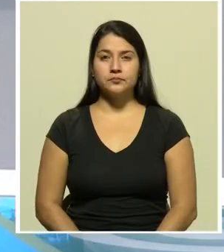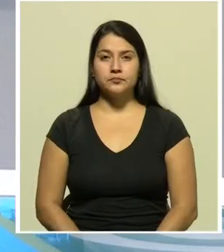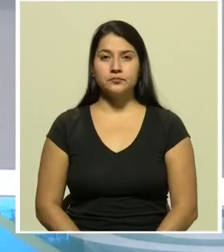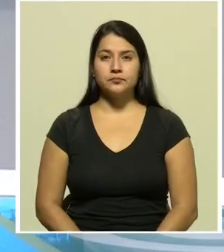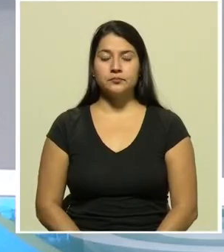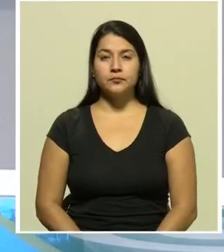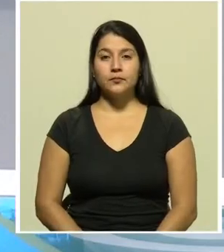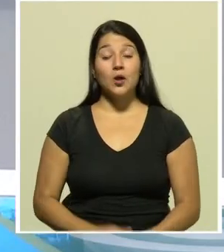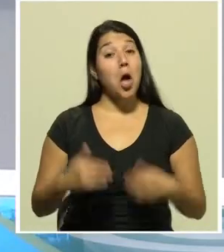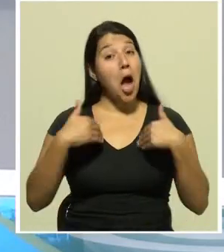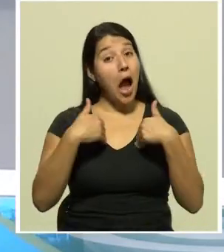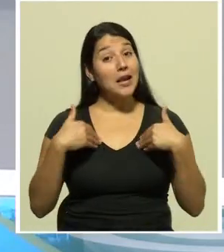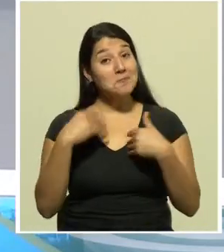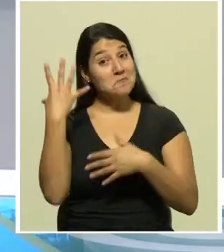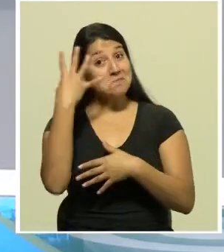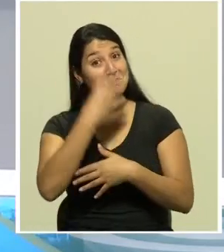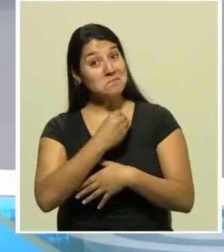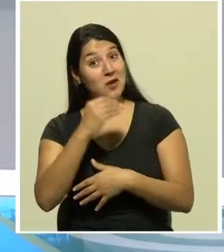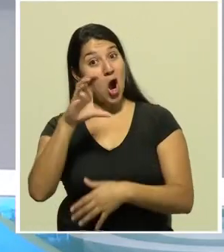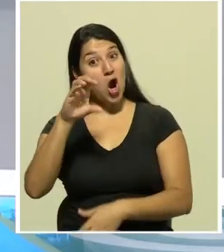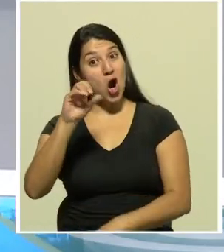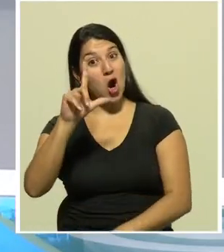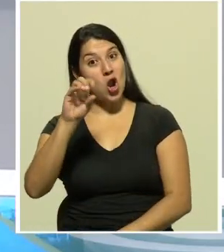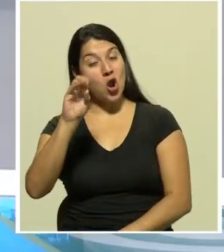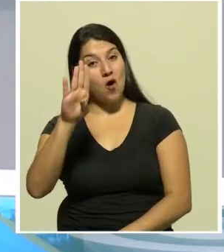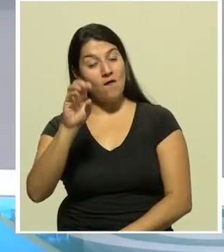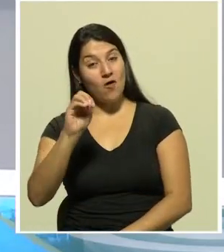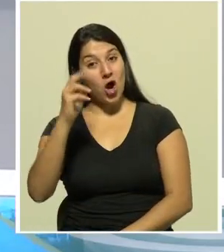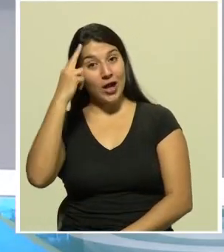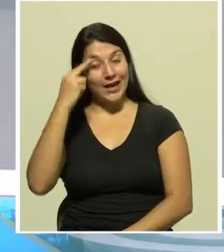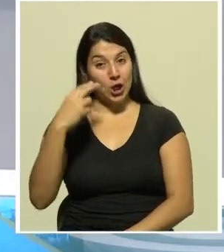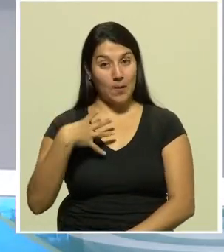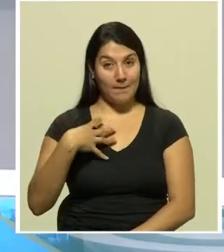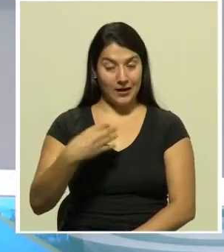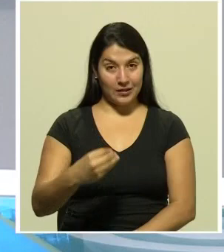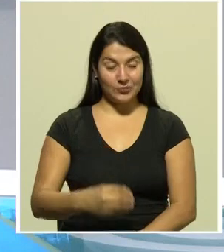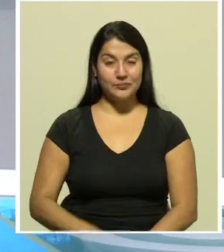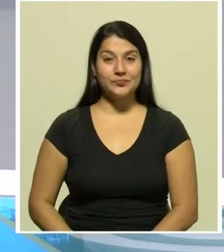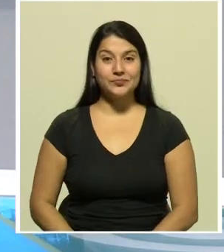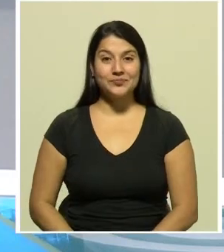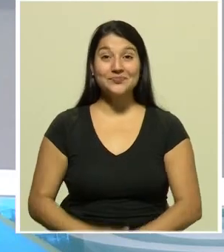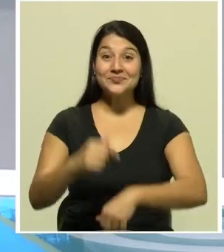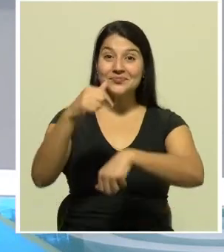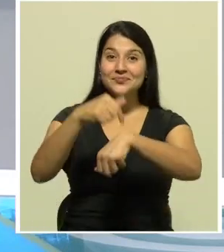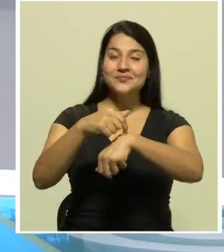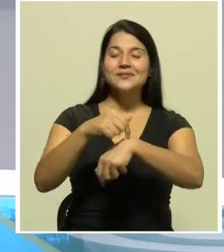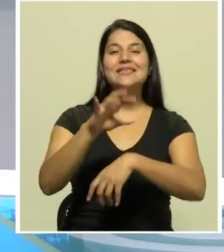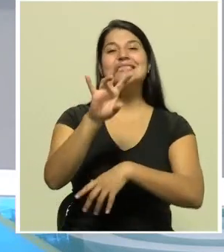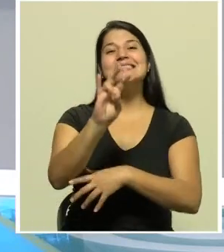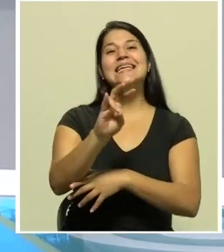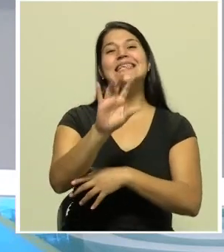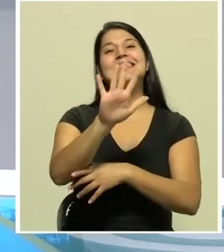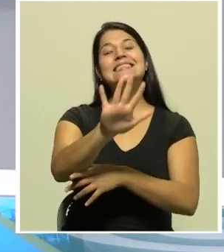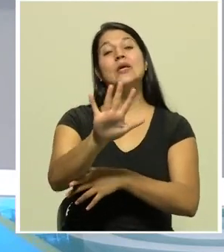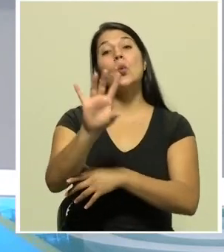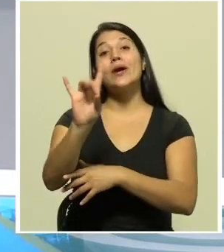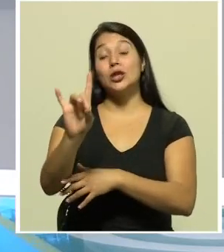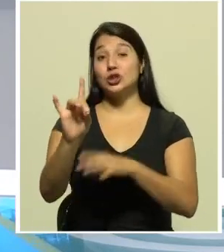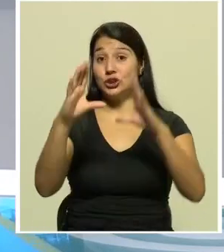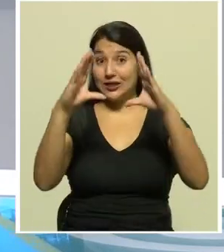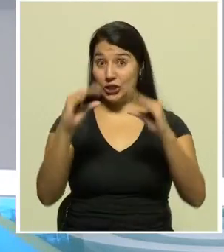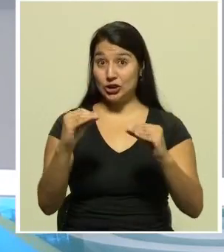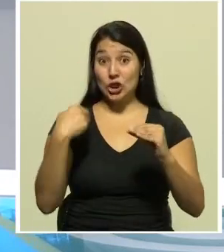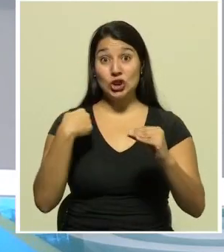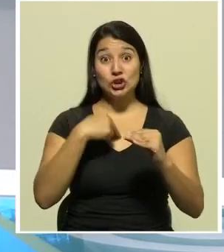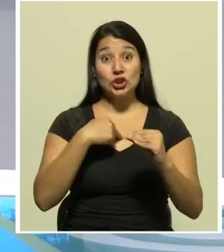un animal bellísimo el colobo negro y blanco a las 7 y 58 de la